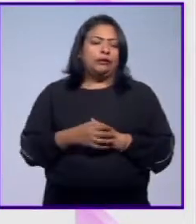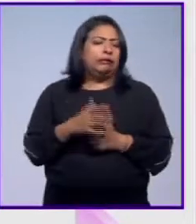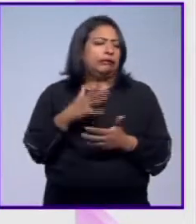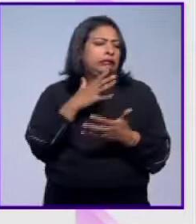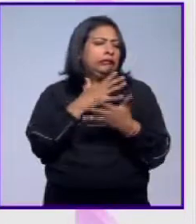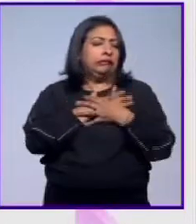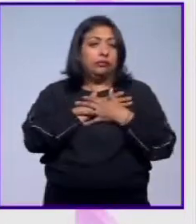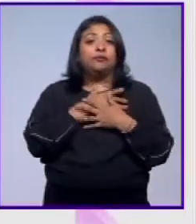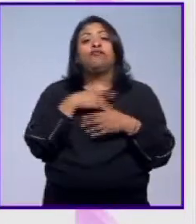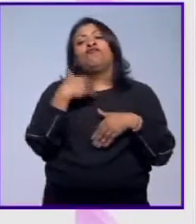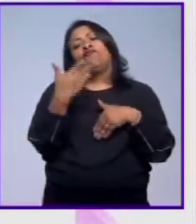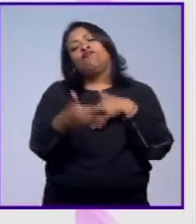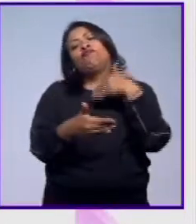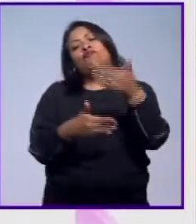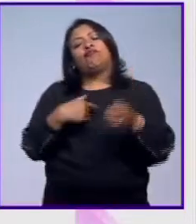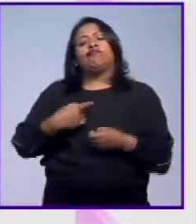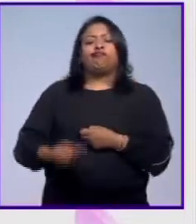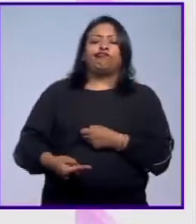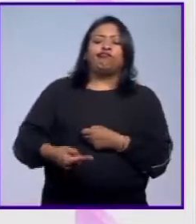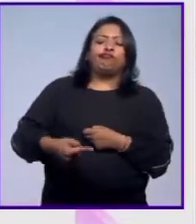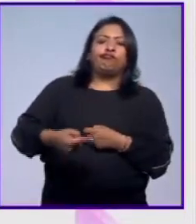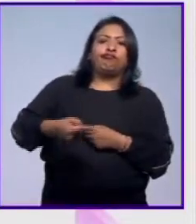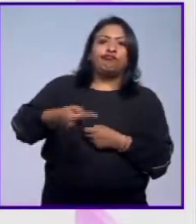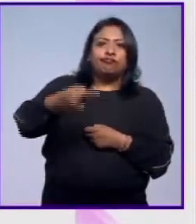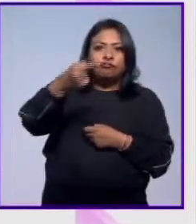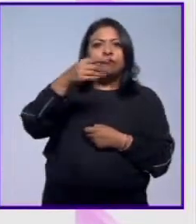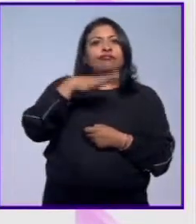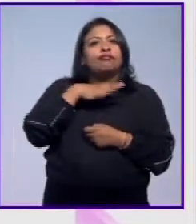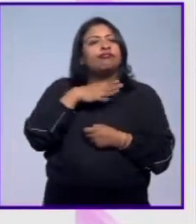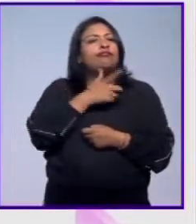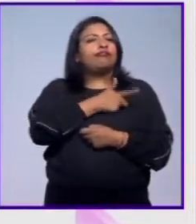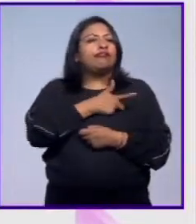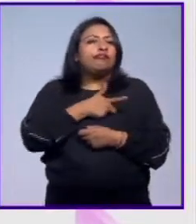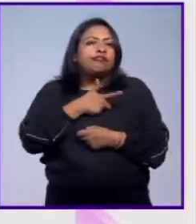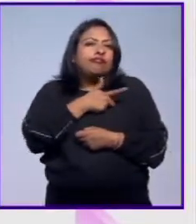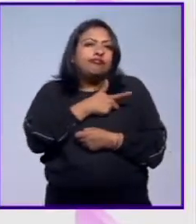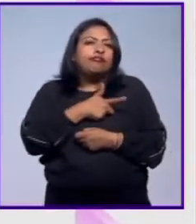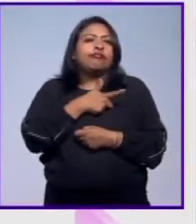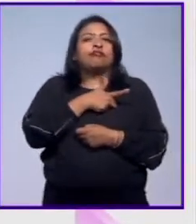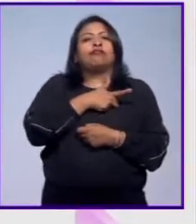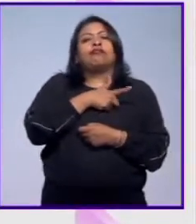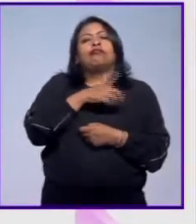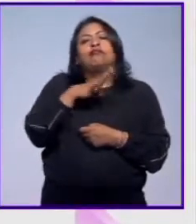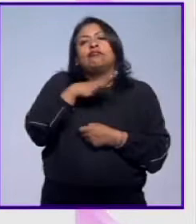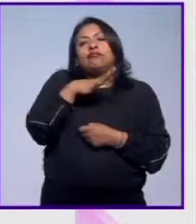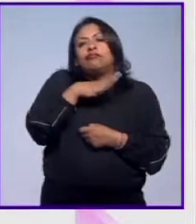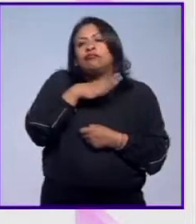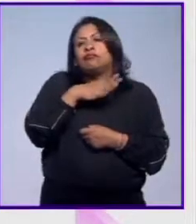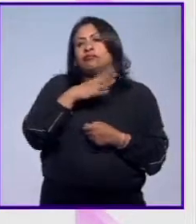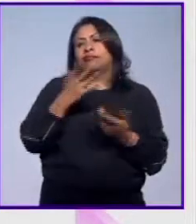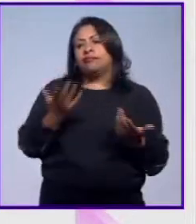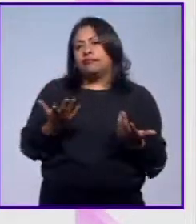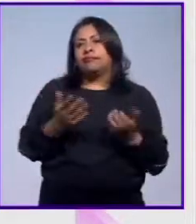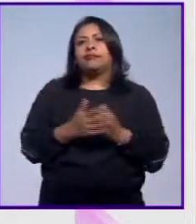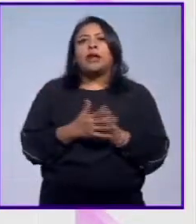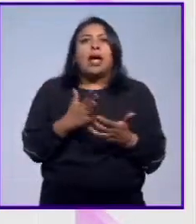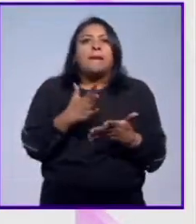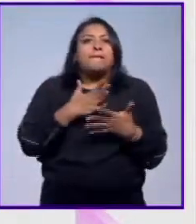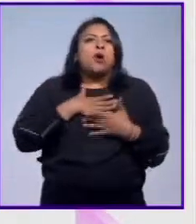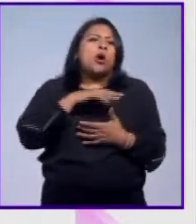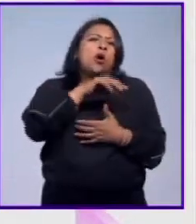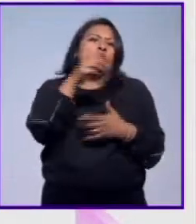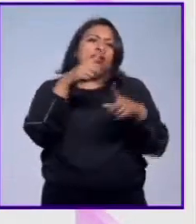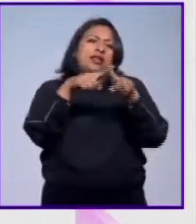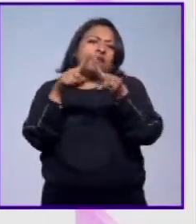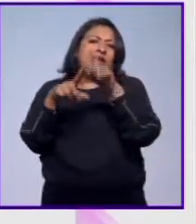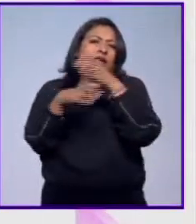Conforme uno va creciendo, creo que uno va adquiriendo ciertos gustos o adquiriendo pasión por otro tipo